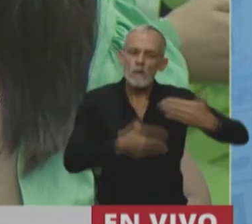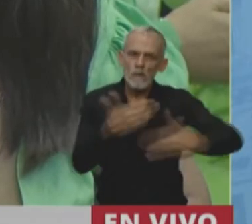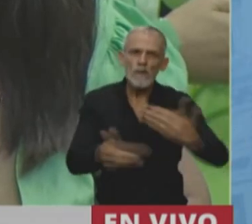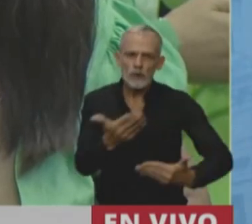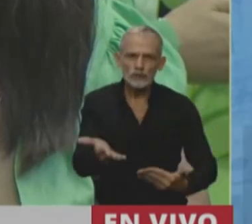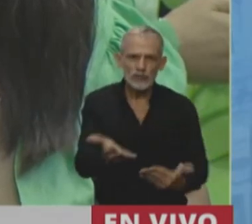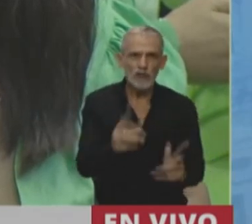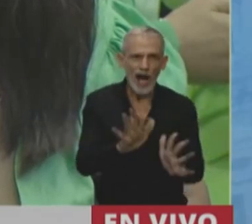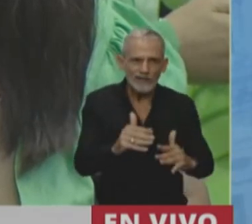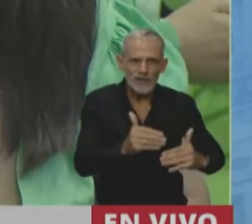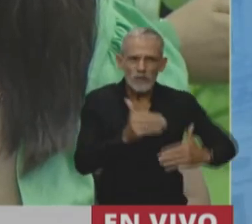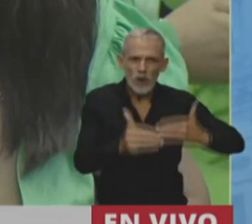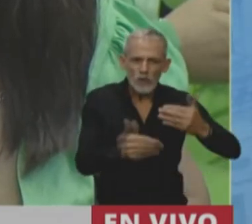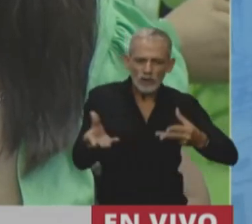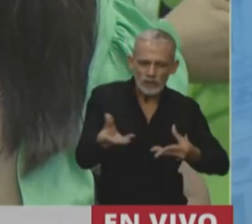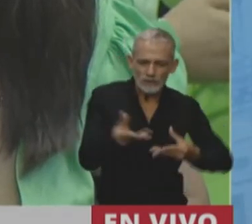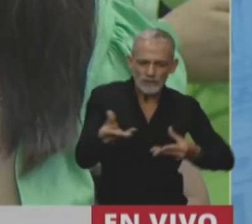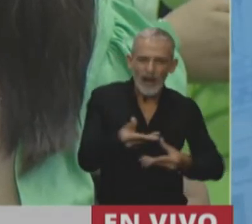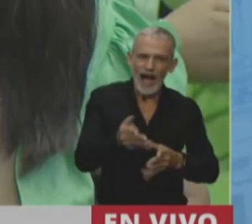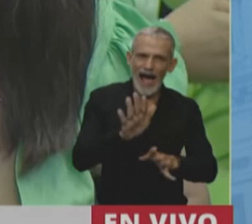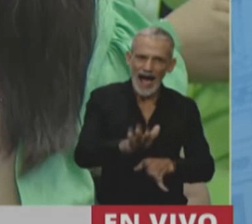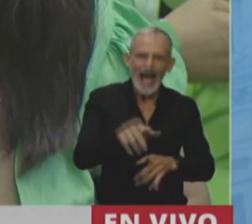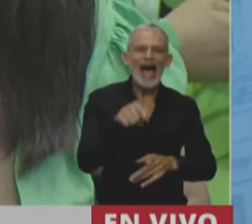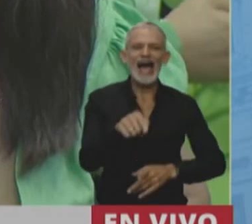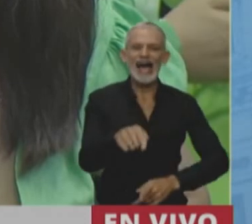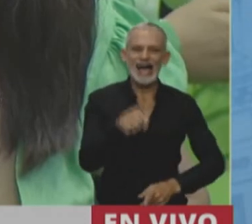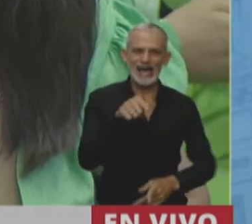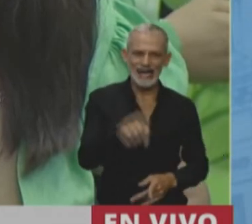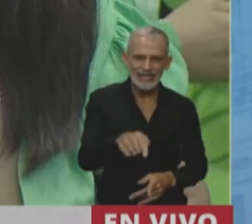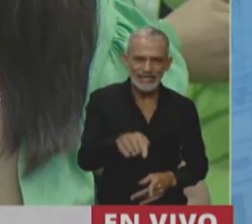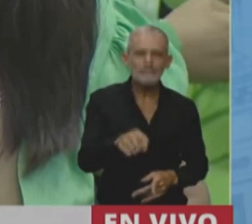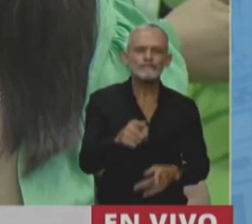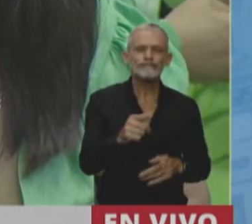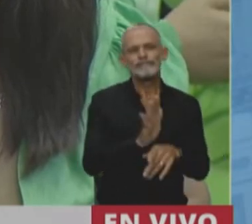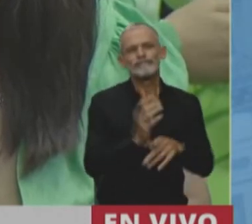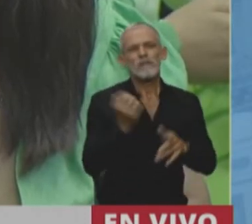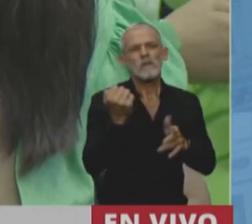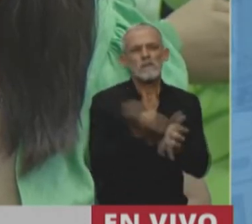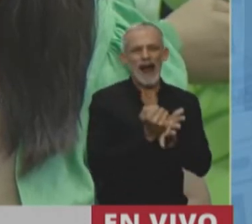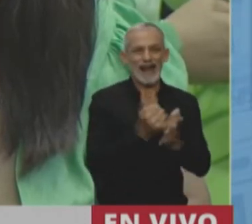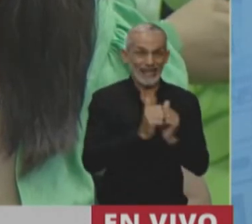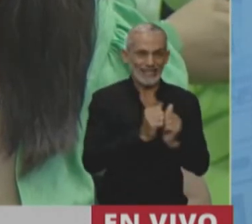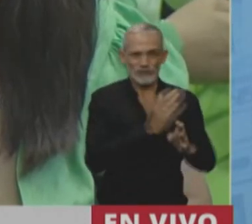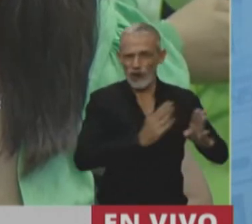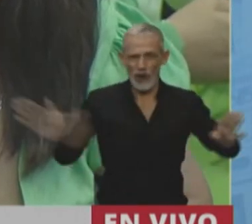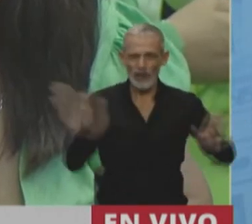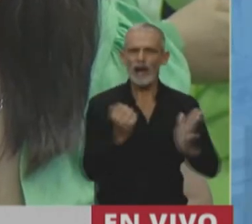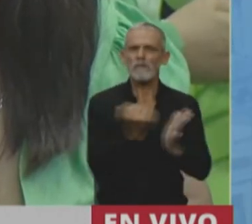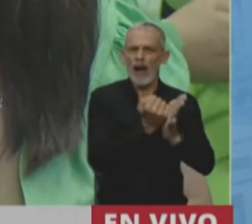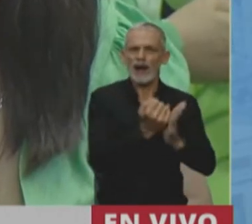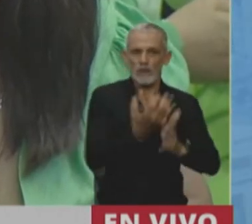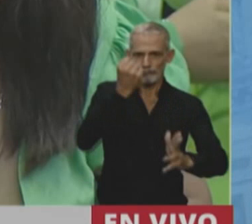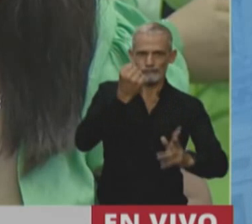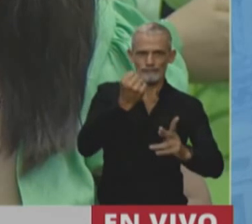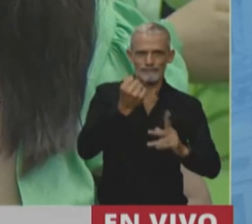realmente ahí vamos dejando marca en esta historia que de ningún